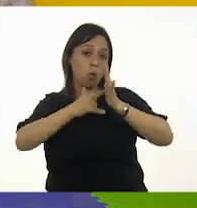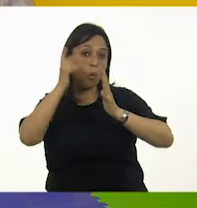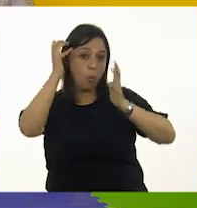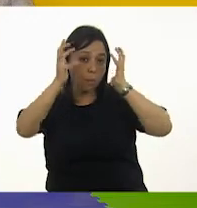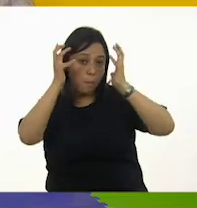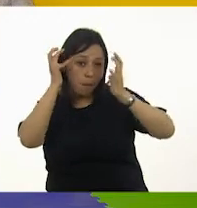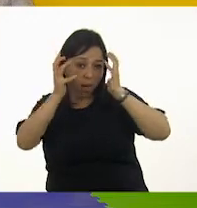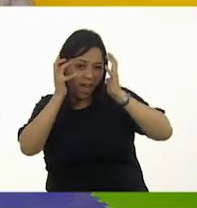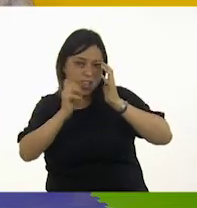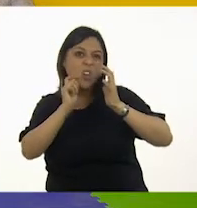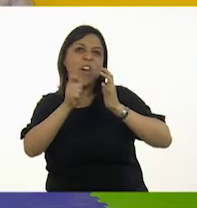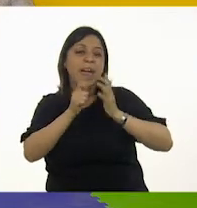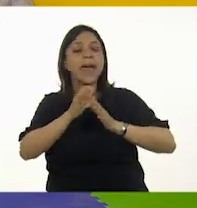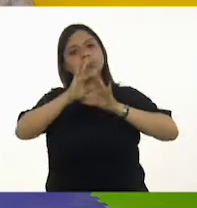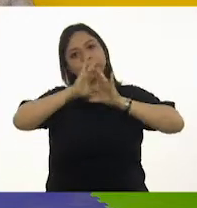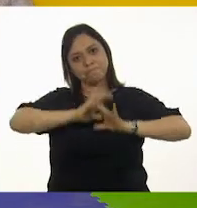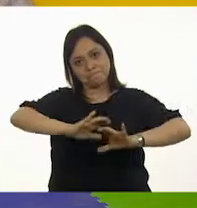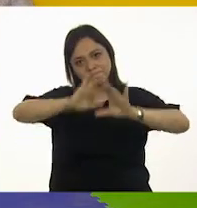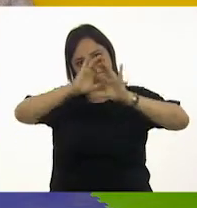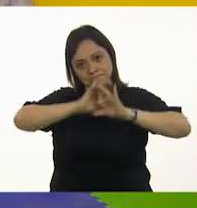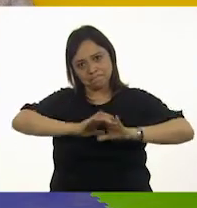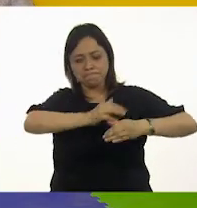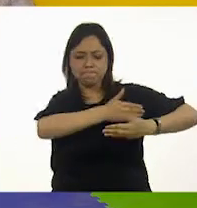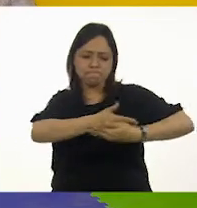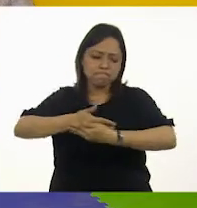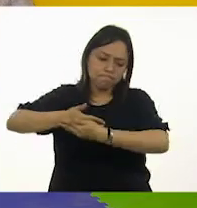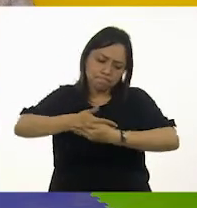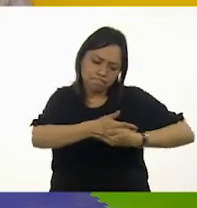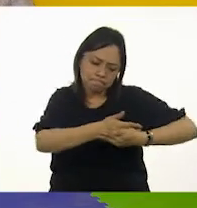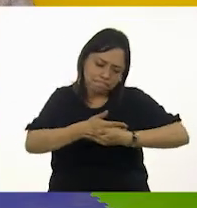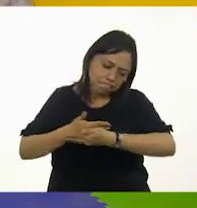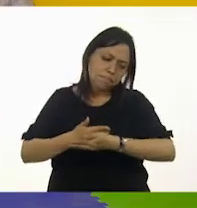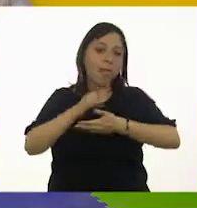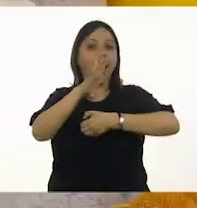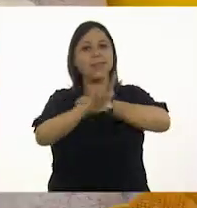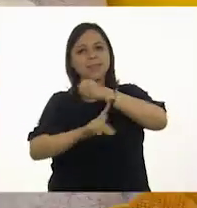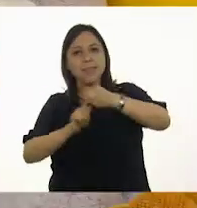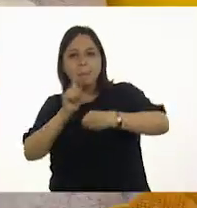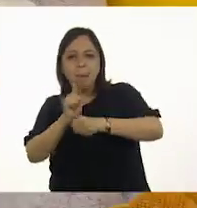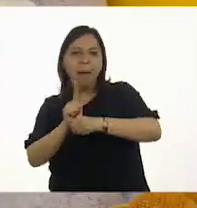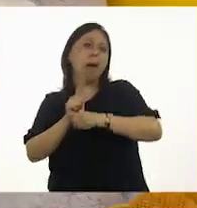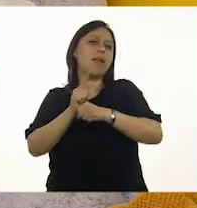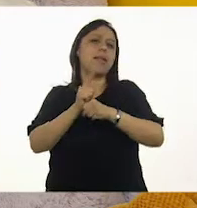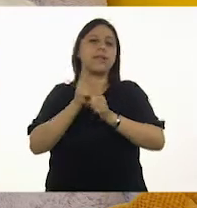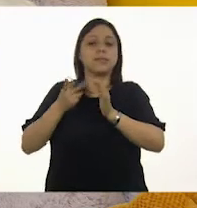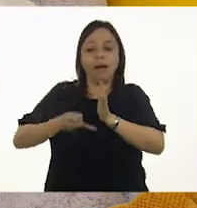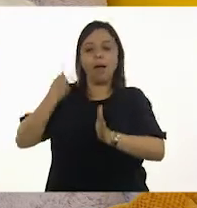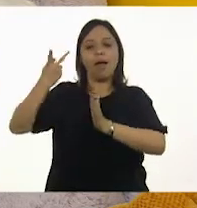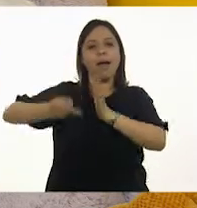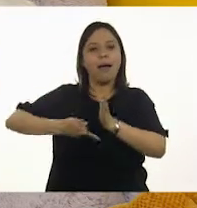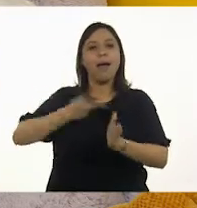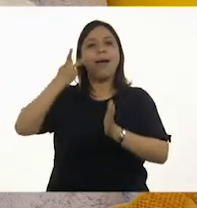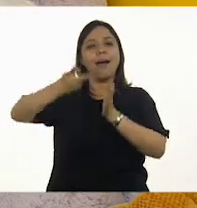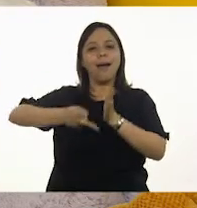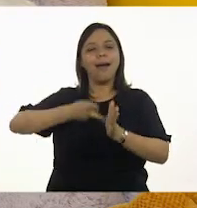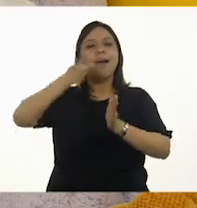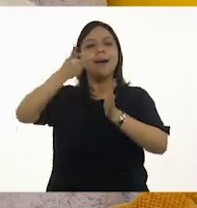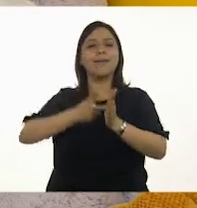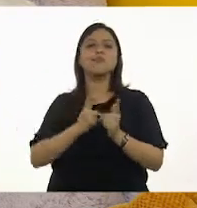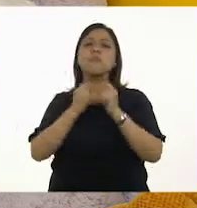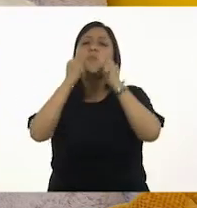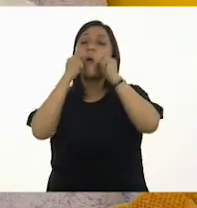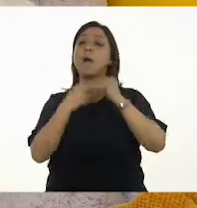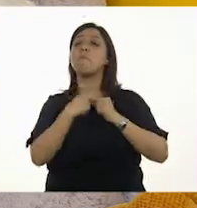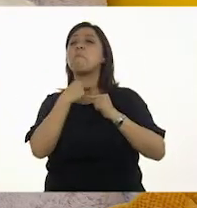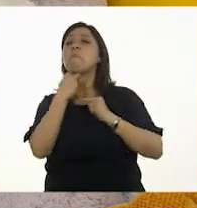de arrullo, de animales, con repeticiones o canciones tradicionales. No importa si piensas que tu voz no es linda.